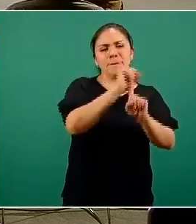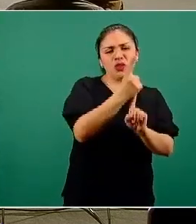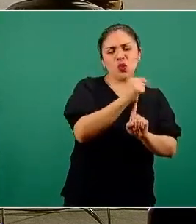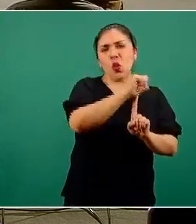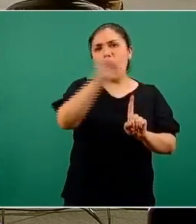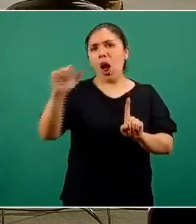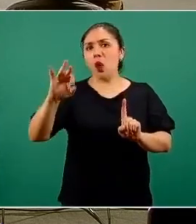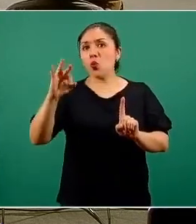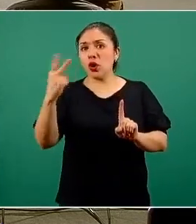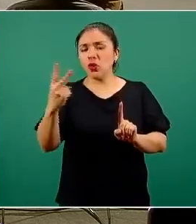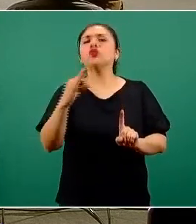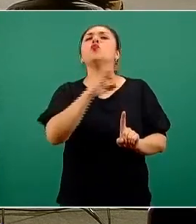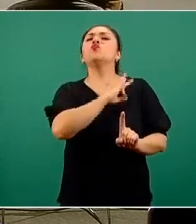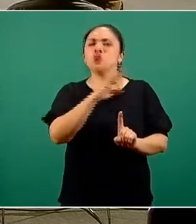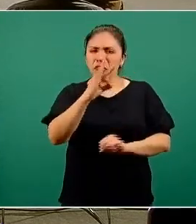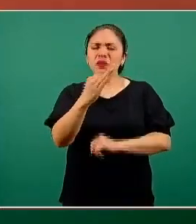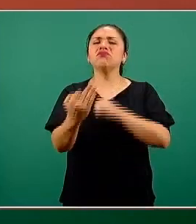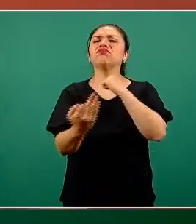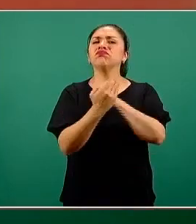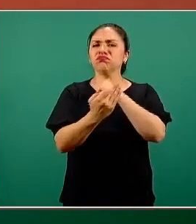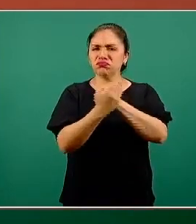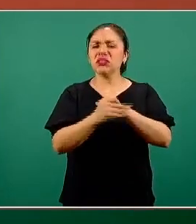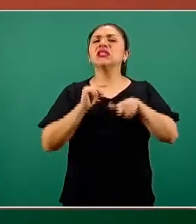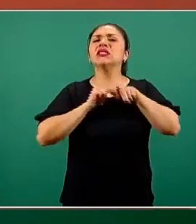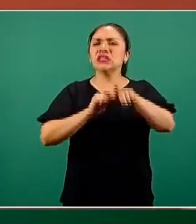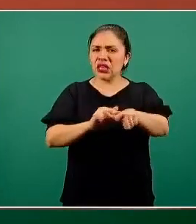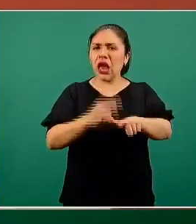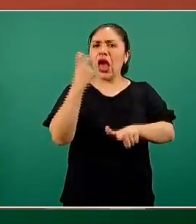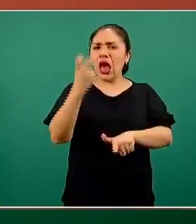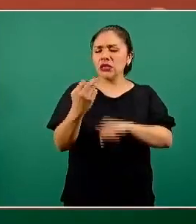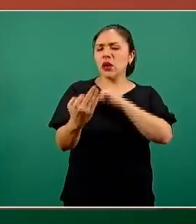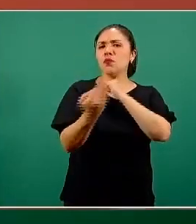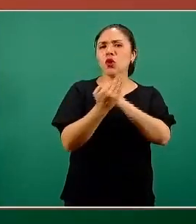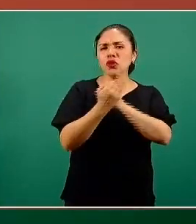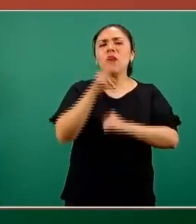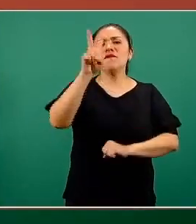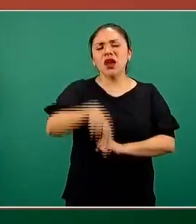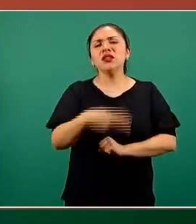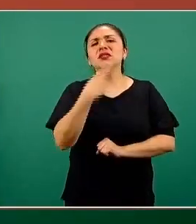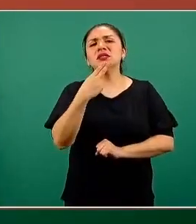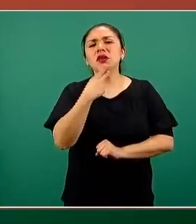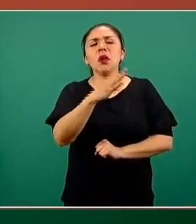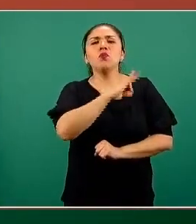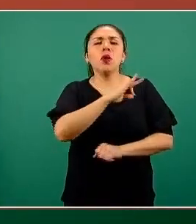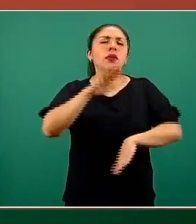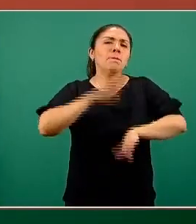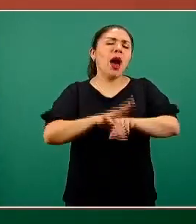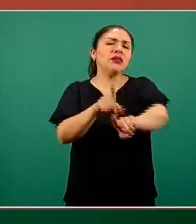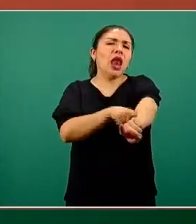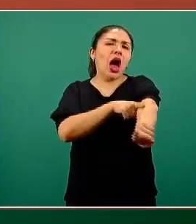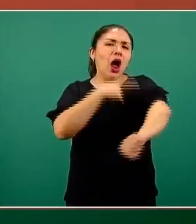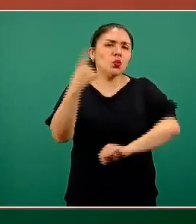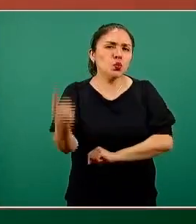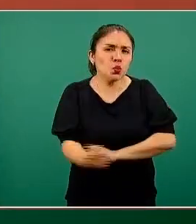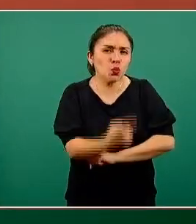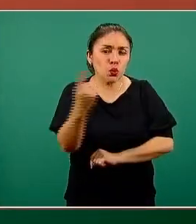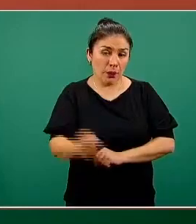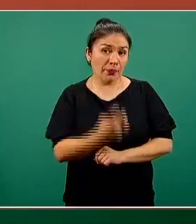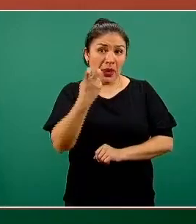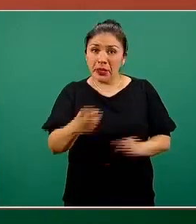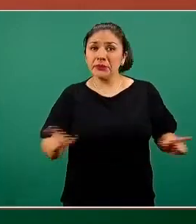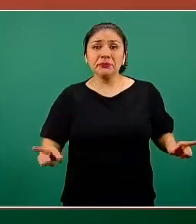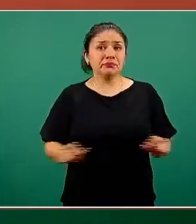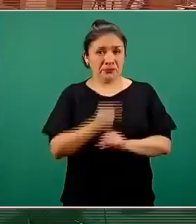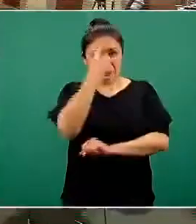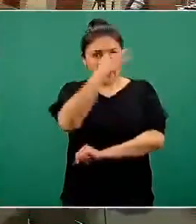modos se alcanza esta eficacia y la duración de la inmunidad es esperable que sea de largo plazo. Hasta aquí el